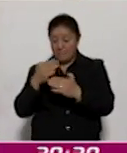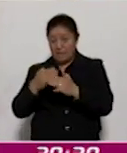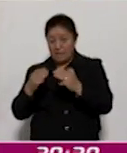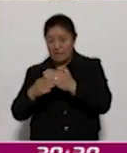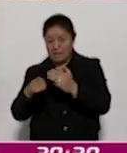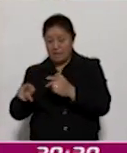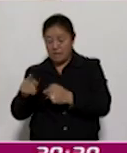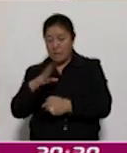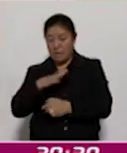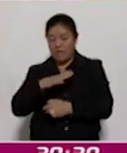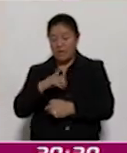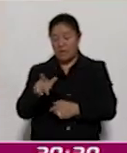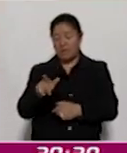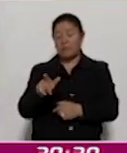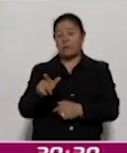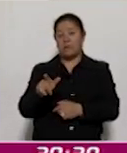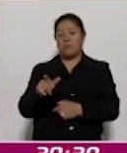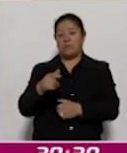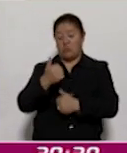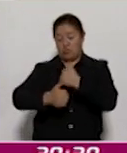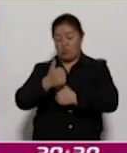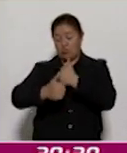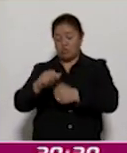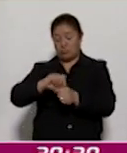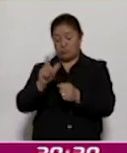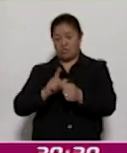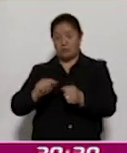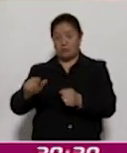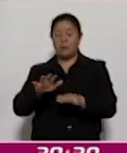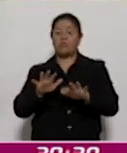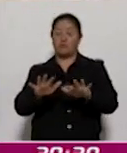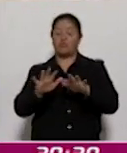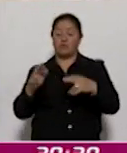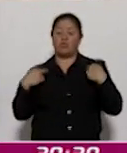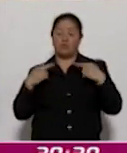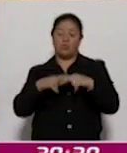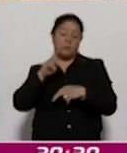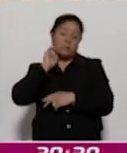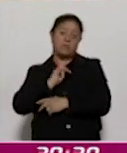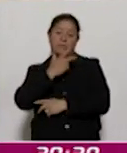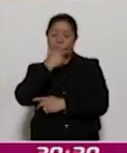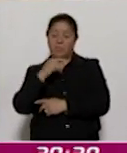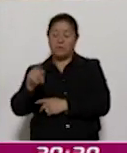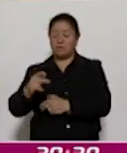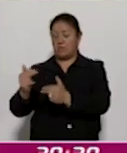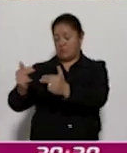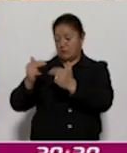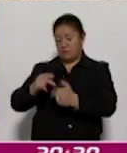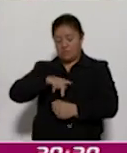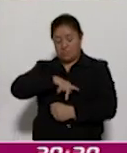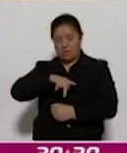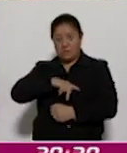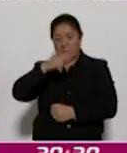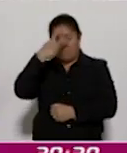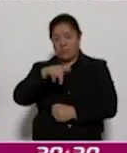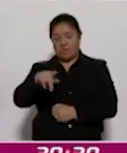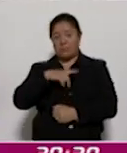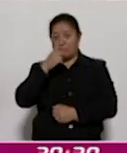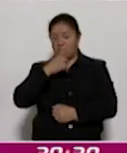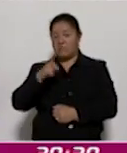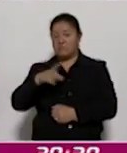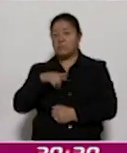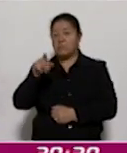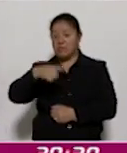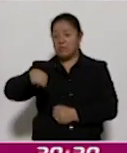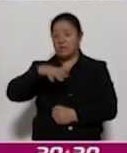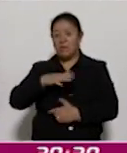concurso nacional de grandes maestros y maestras del patrimonio artesanal de México, señaló que este reconocimiento ha impulsado su carrera y le ha